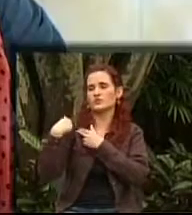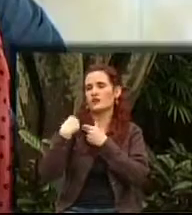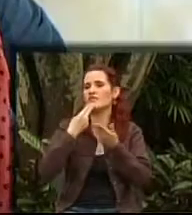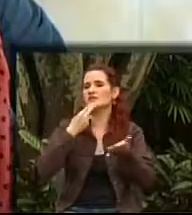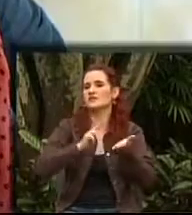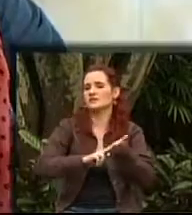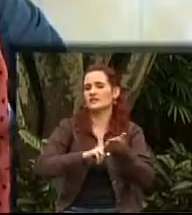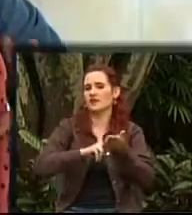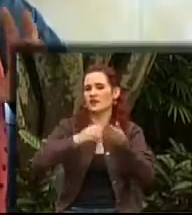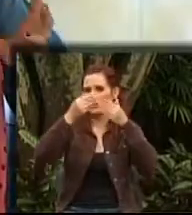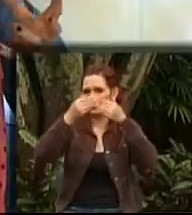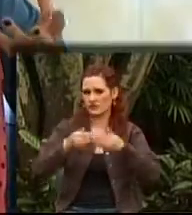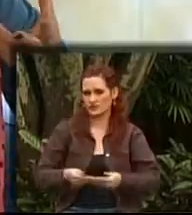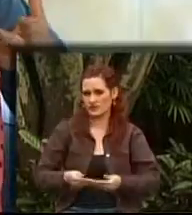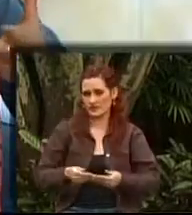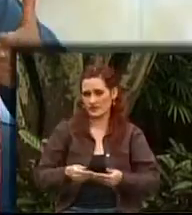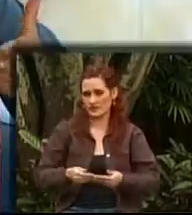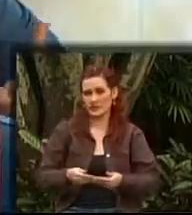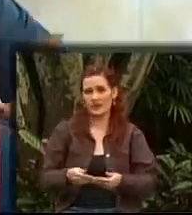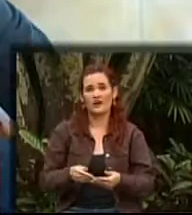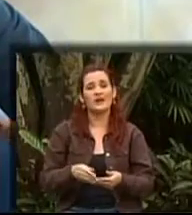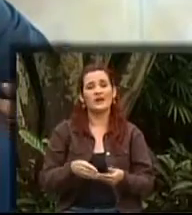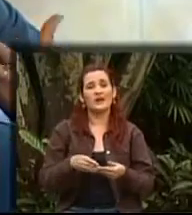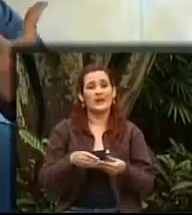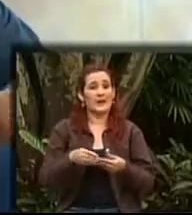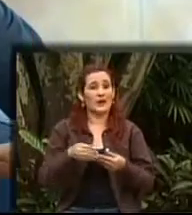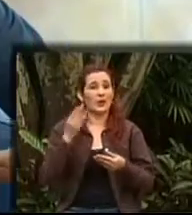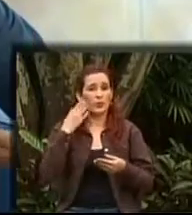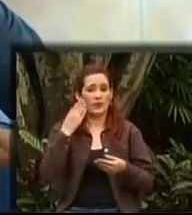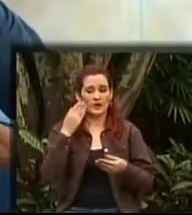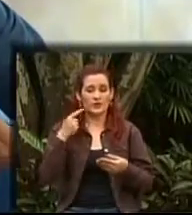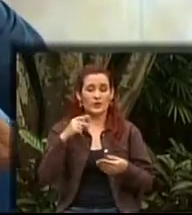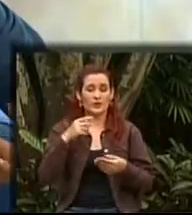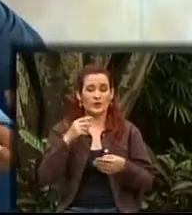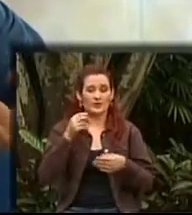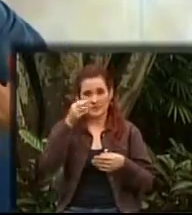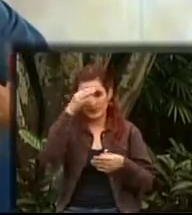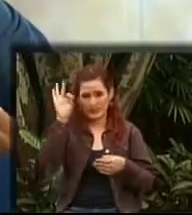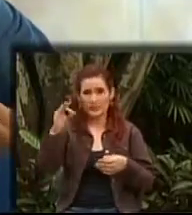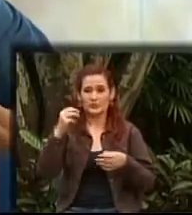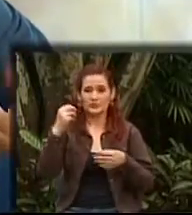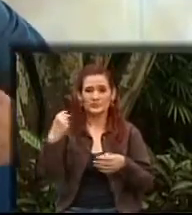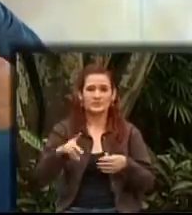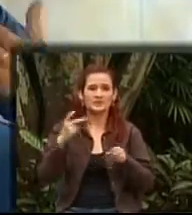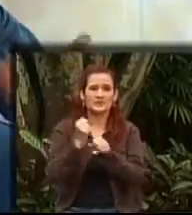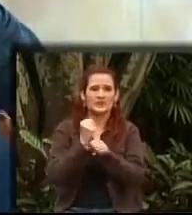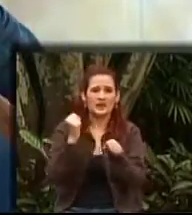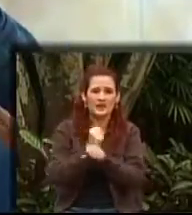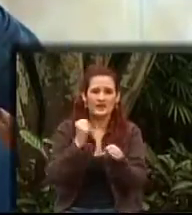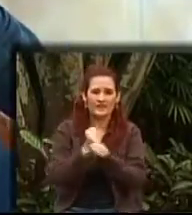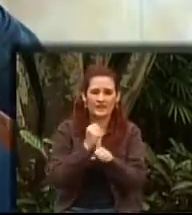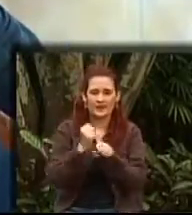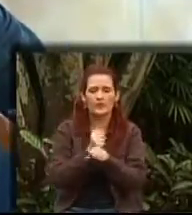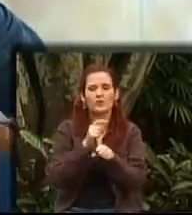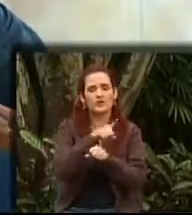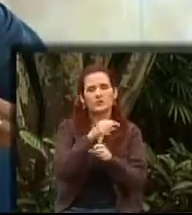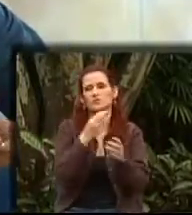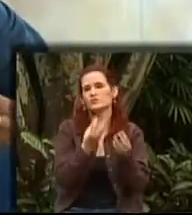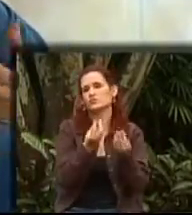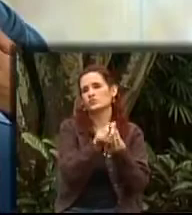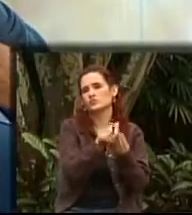embargo, hay también cuando ya la discapacidad a veces obedece a estos accidentes de trabajo, accidentes laborales, hay una junta